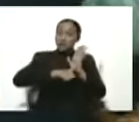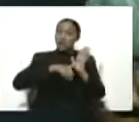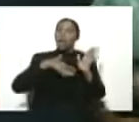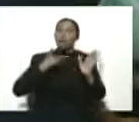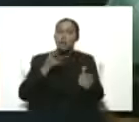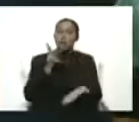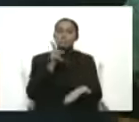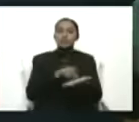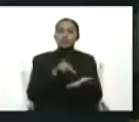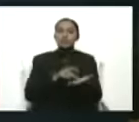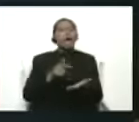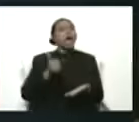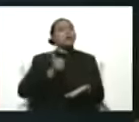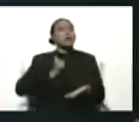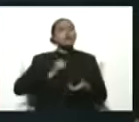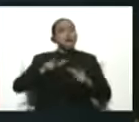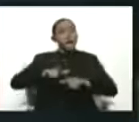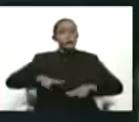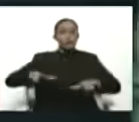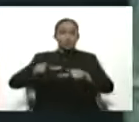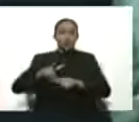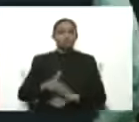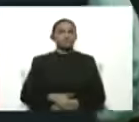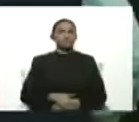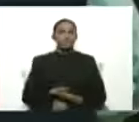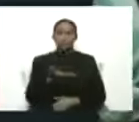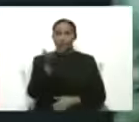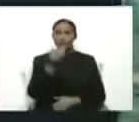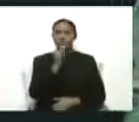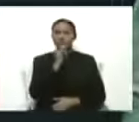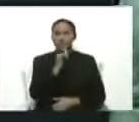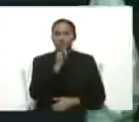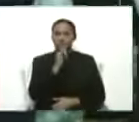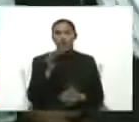centro de votación de nuestro país con esta información nosotros vamos a despedir el contacto cédula de nuestro país de país el